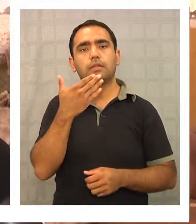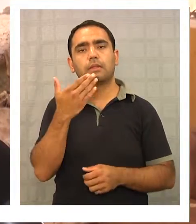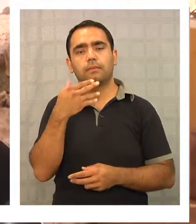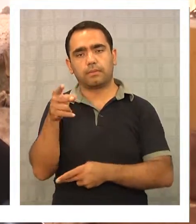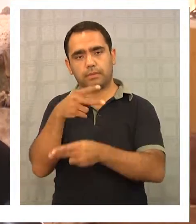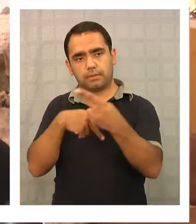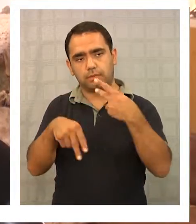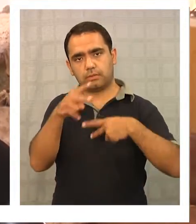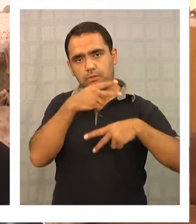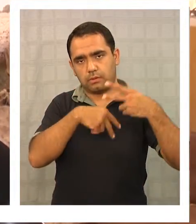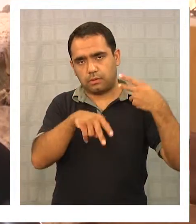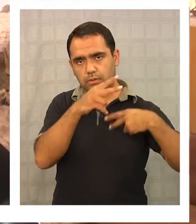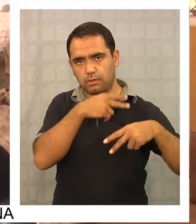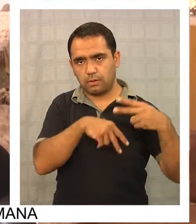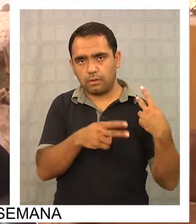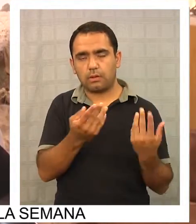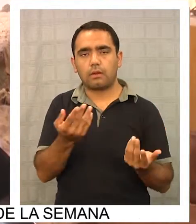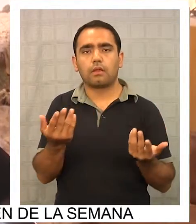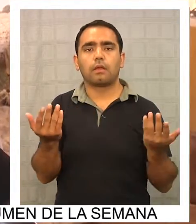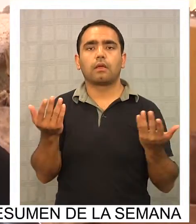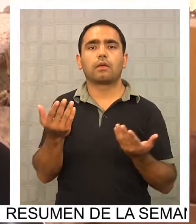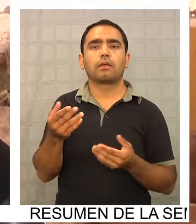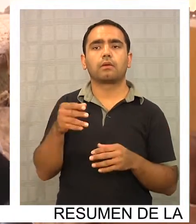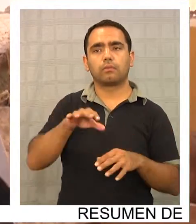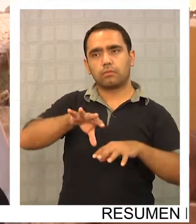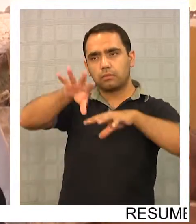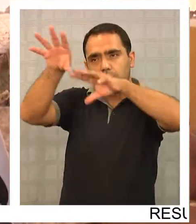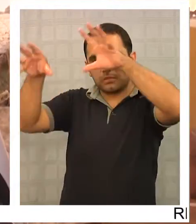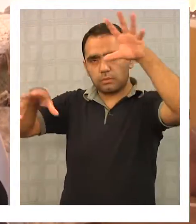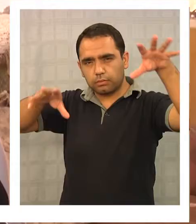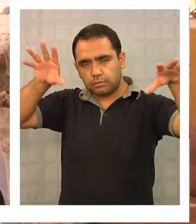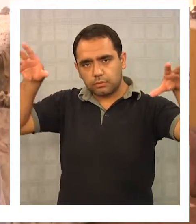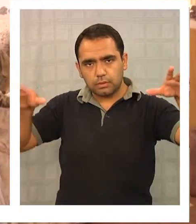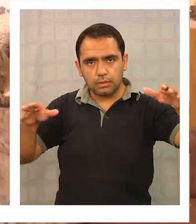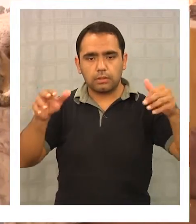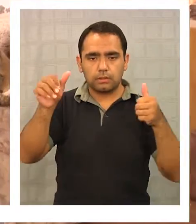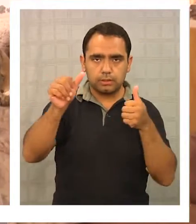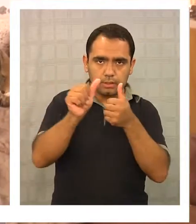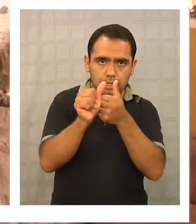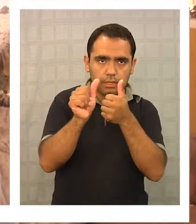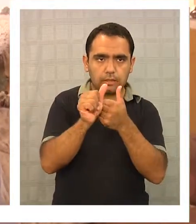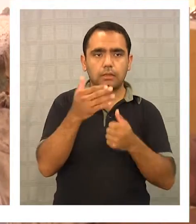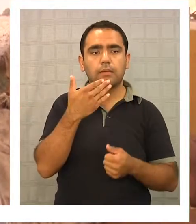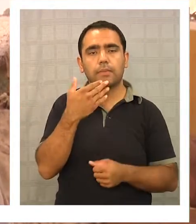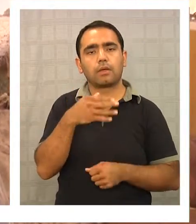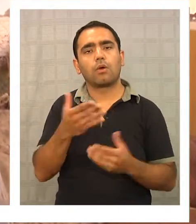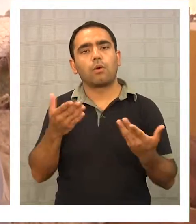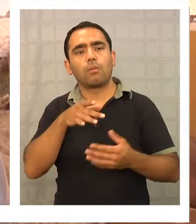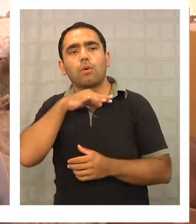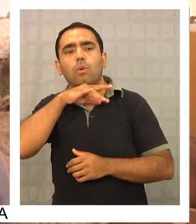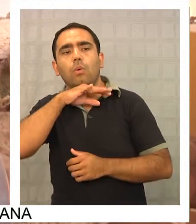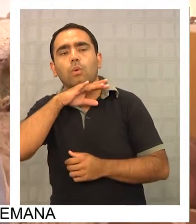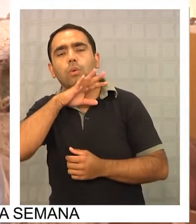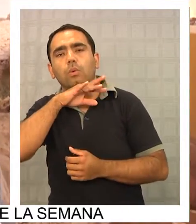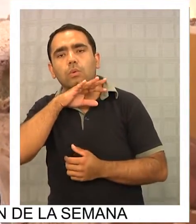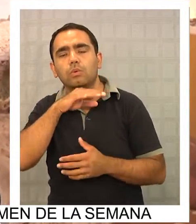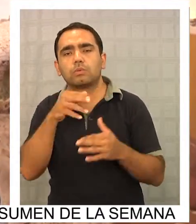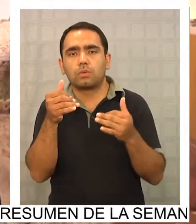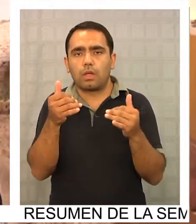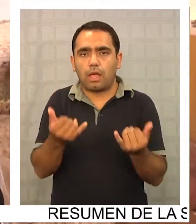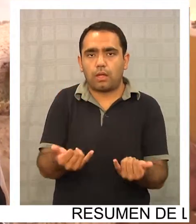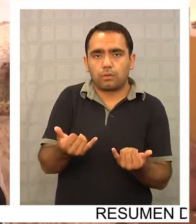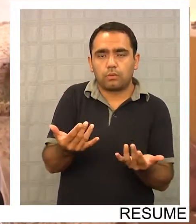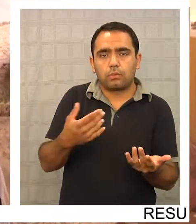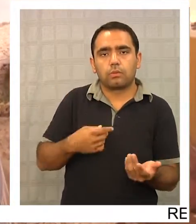su historia, la historia precolombina, como es el caso de los geoglifos de cerros pintados, los usos actuales, como el tema de los carbón,